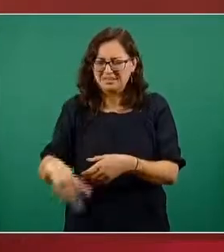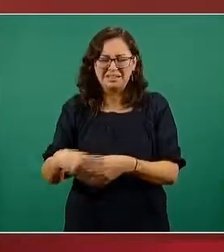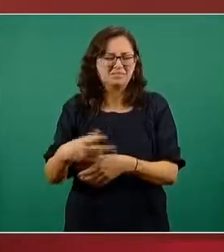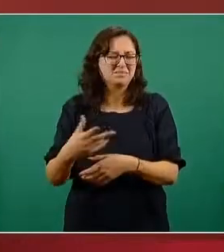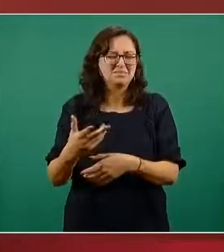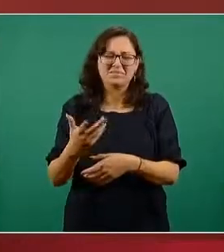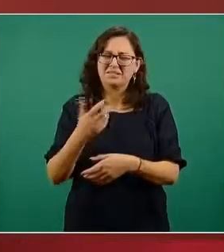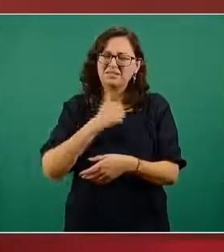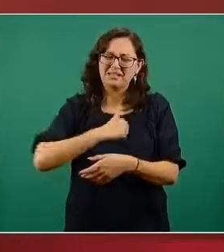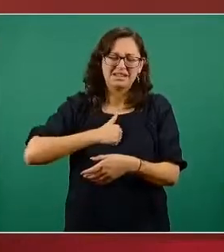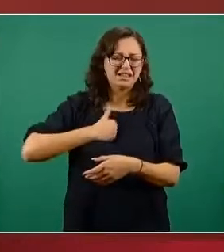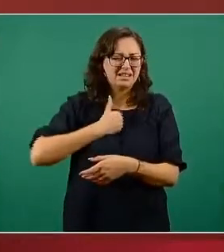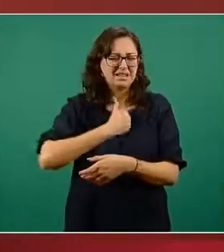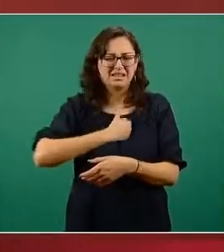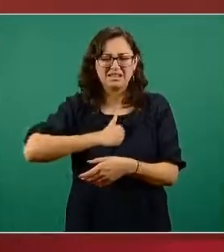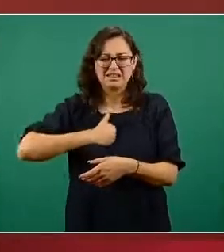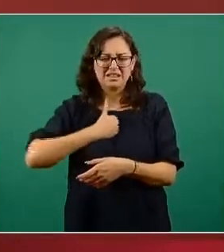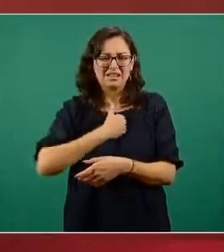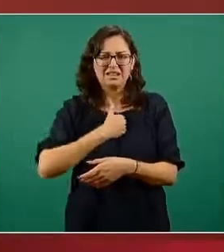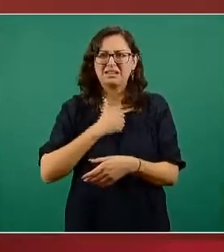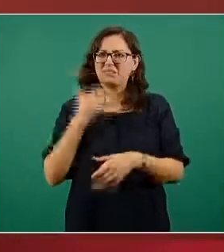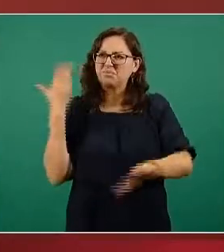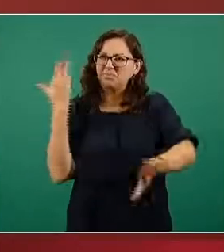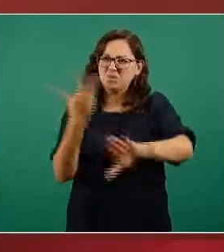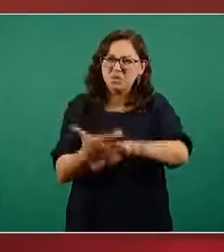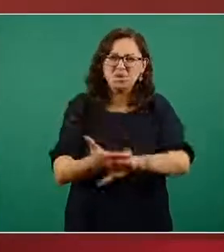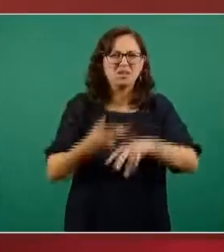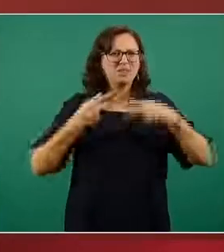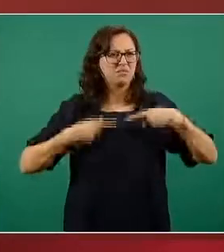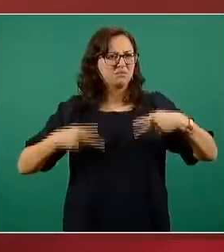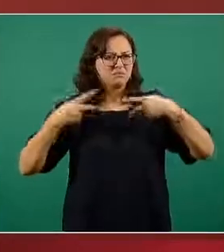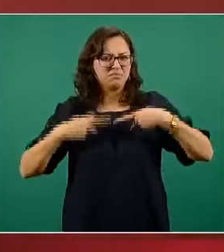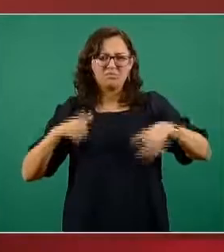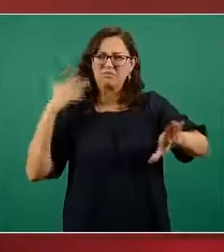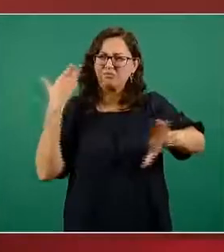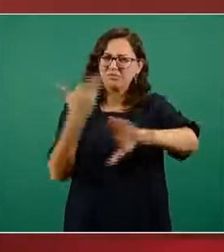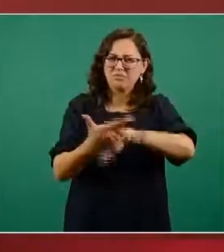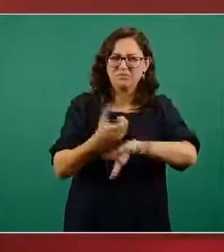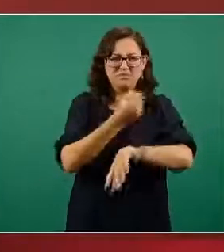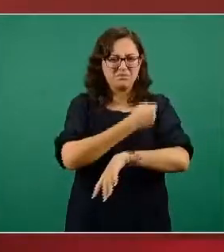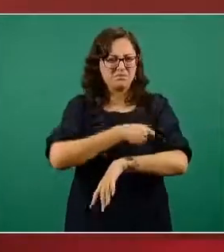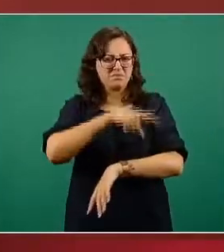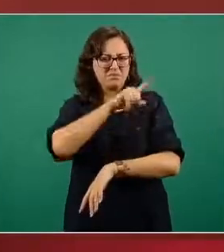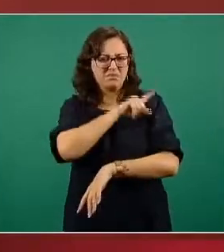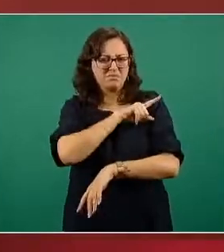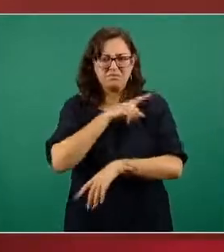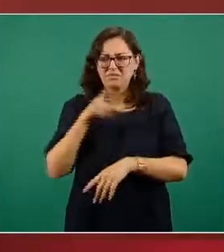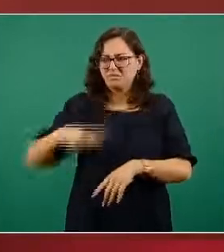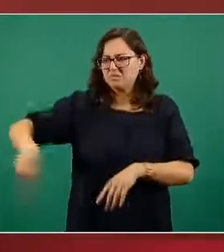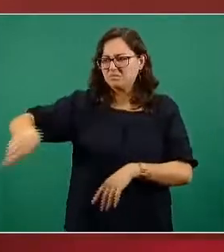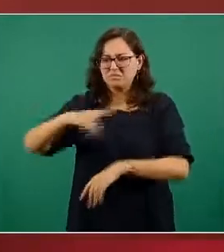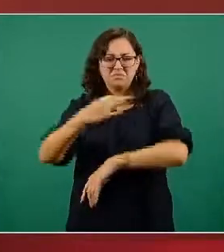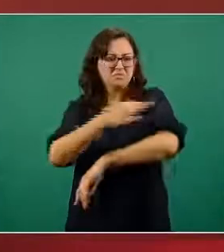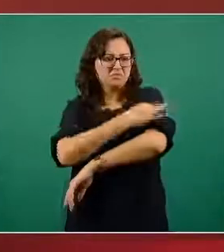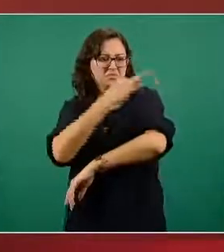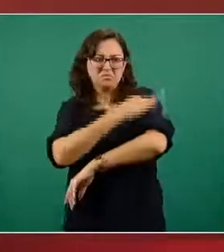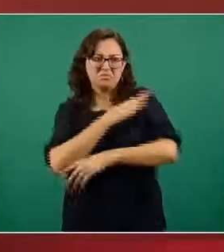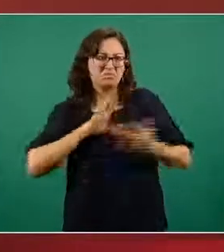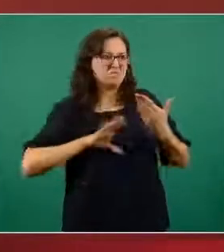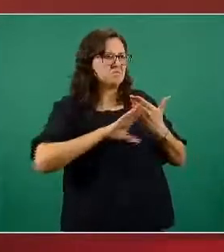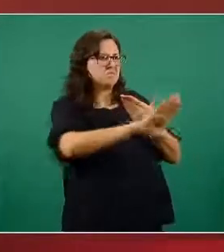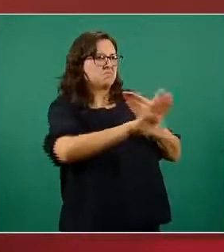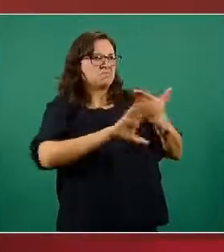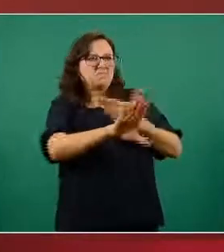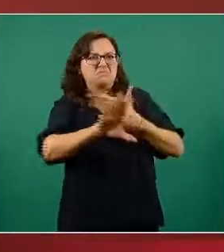que ha tenido la salud pública ya por muchas décadas que es la postura del antivacunismo se empezara a